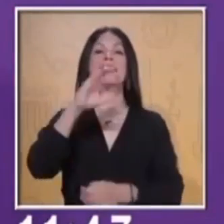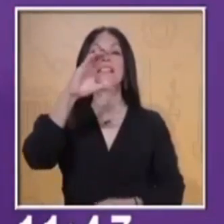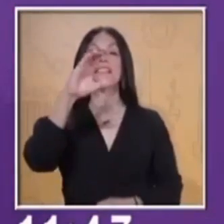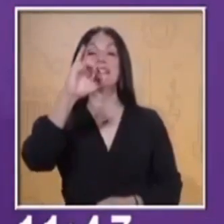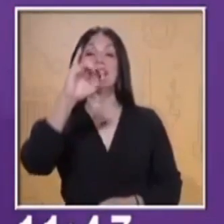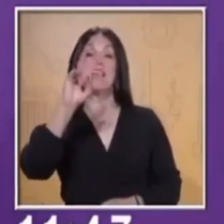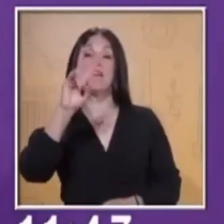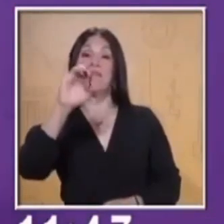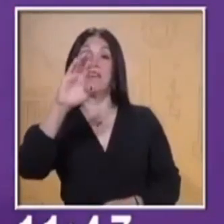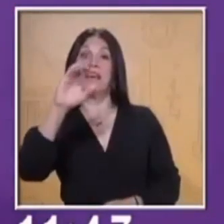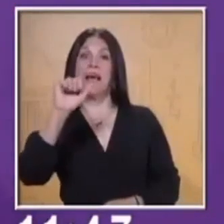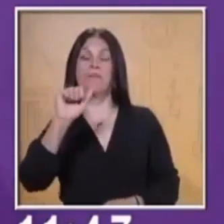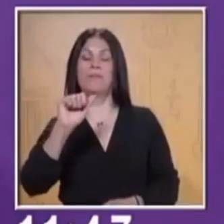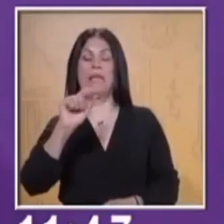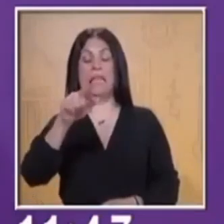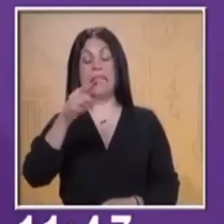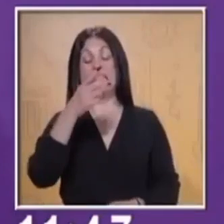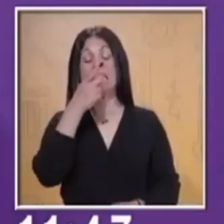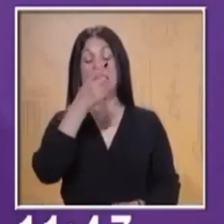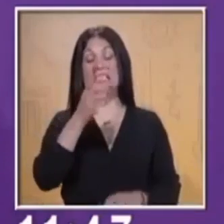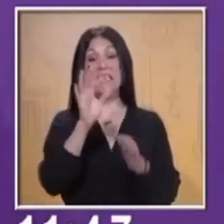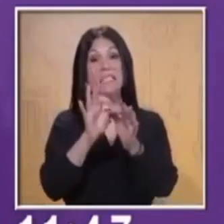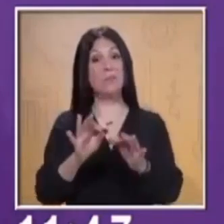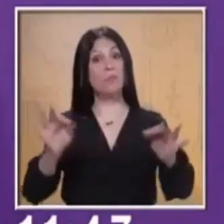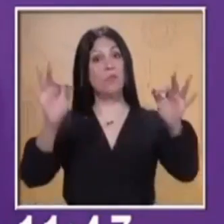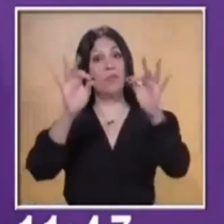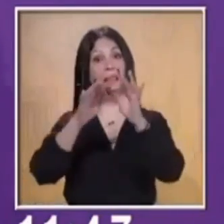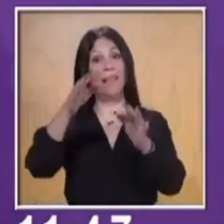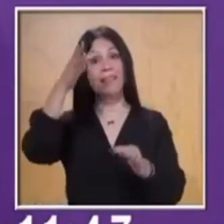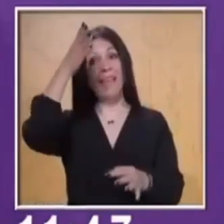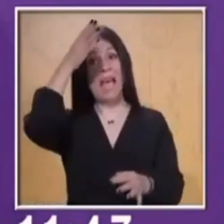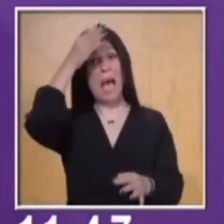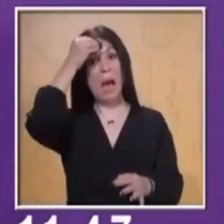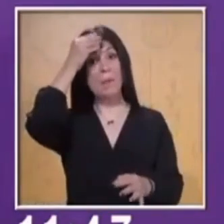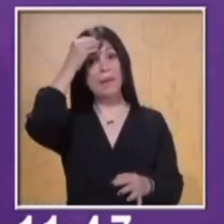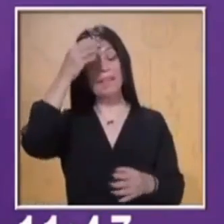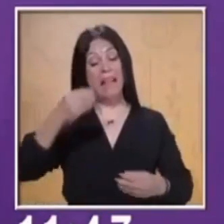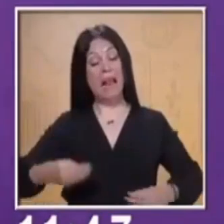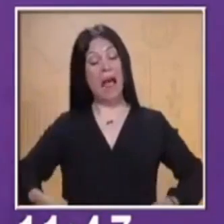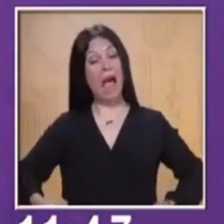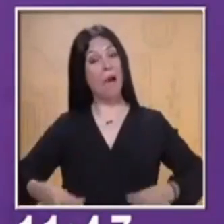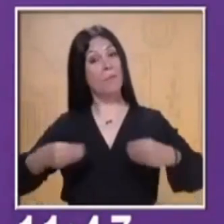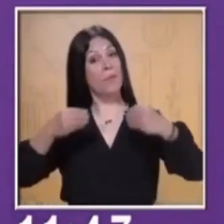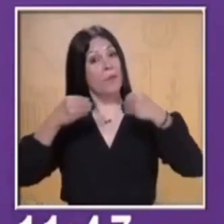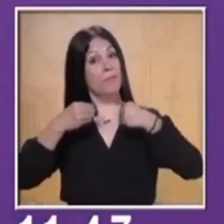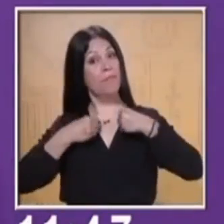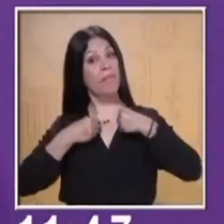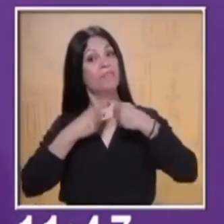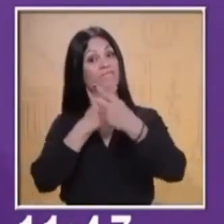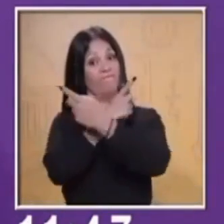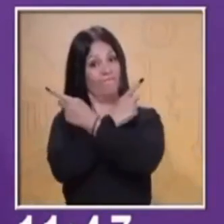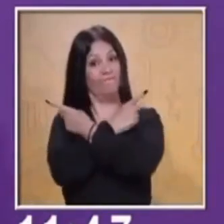en democracia es algo muy importante y sobre todo ahorita que estamos aislados y que estamos todos juntos en familia, porque